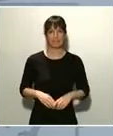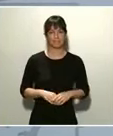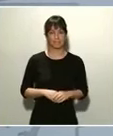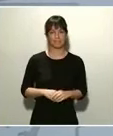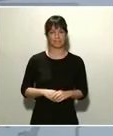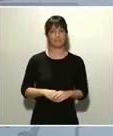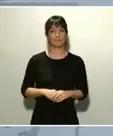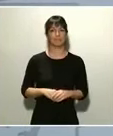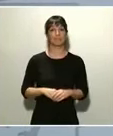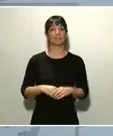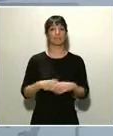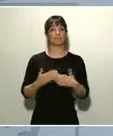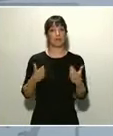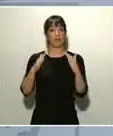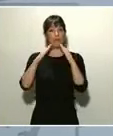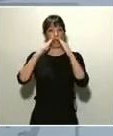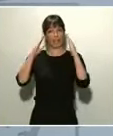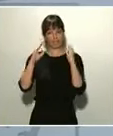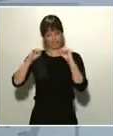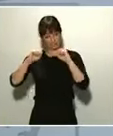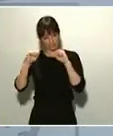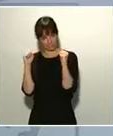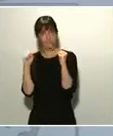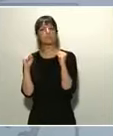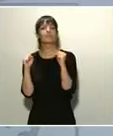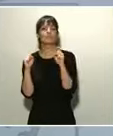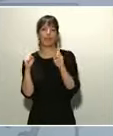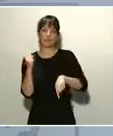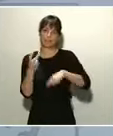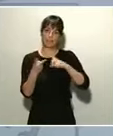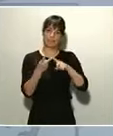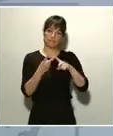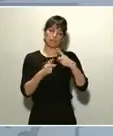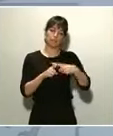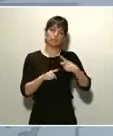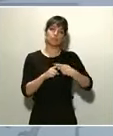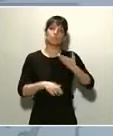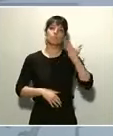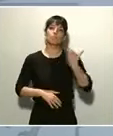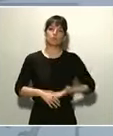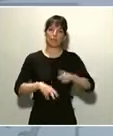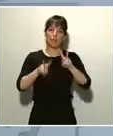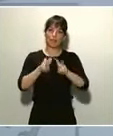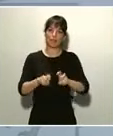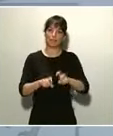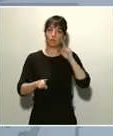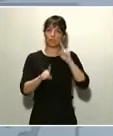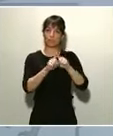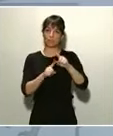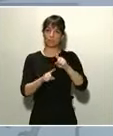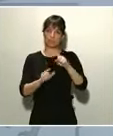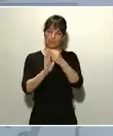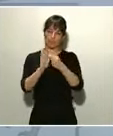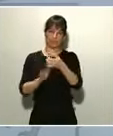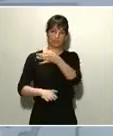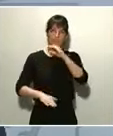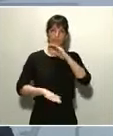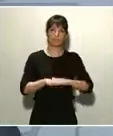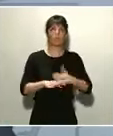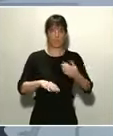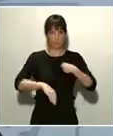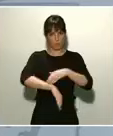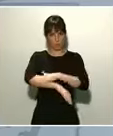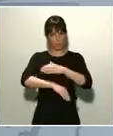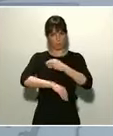hay un elemento que es muy importante en el análisis para la eficacia de las medidas y es precisamente algo que está haciendo el gobierno de España y es extender